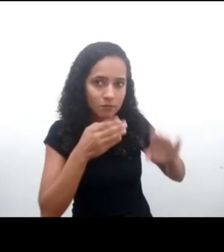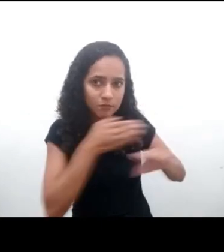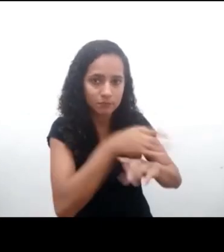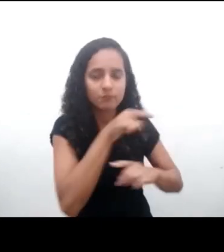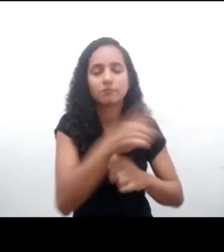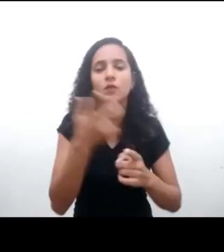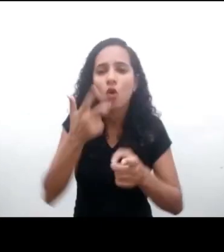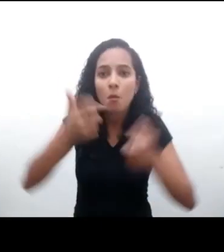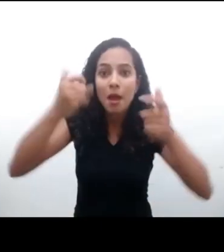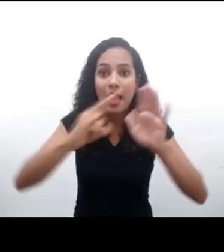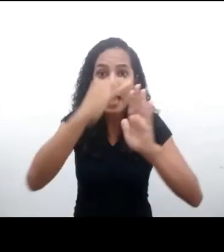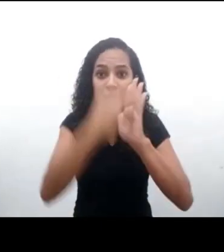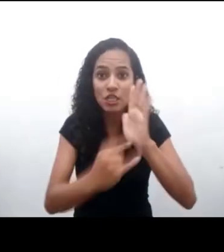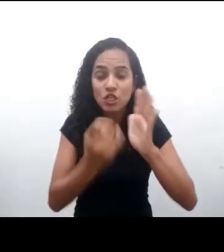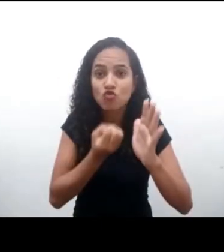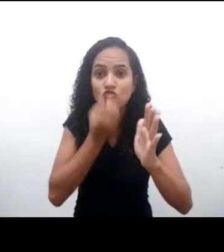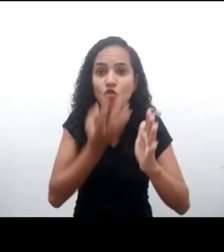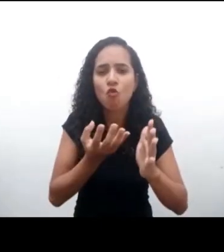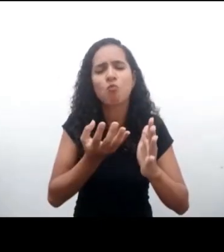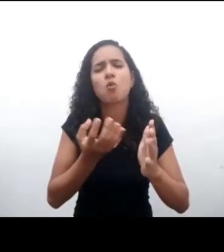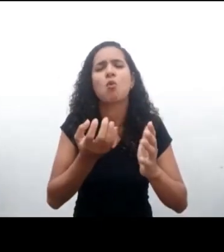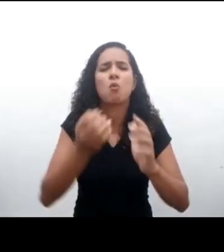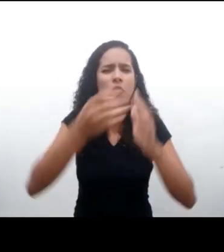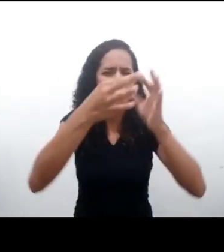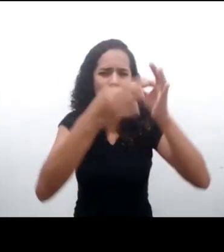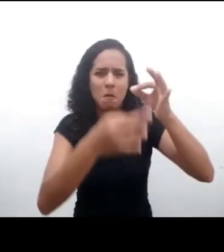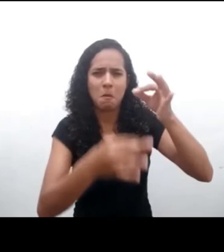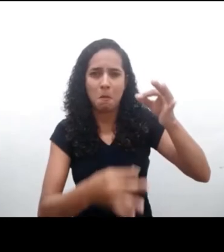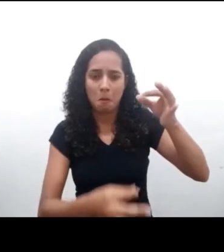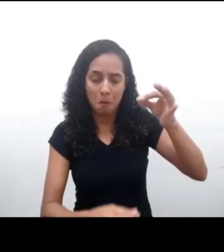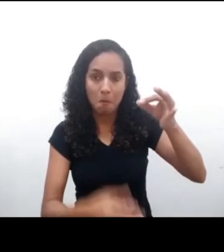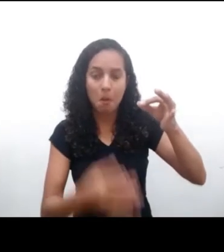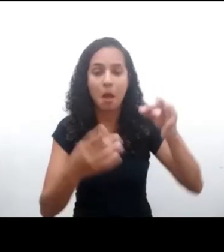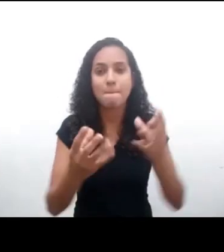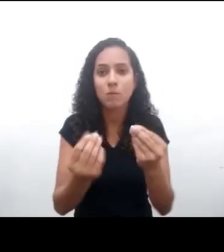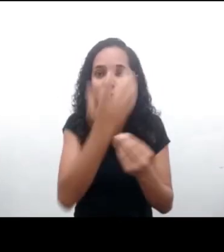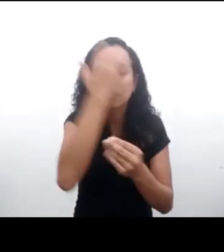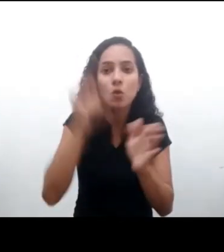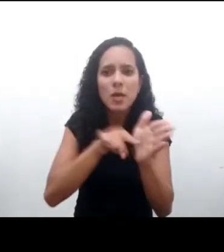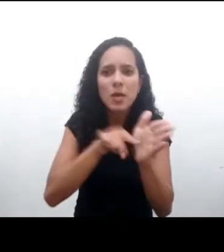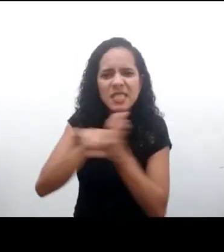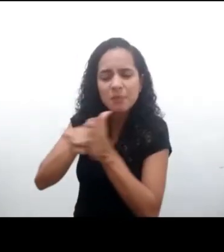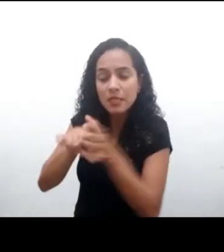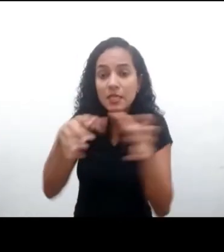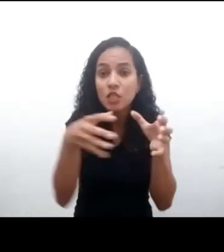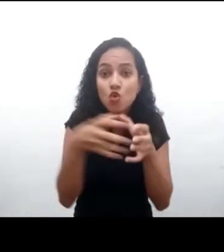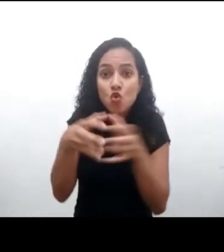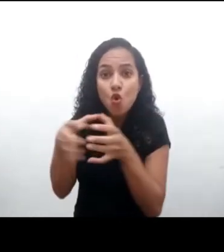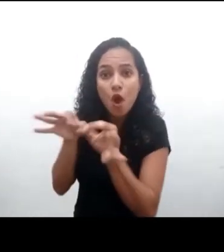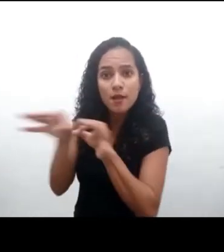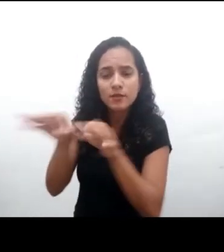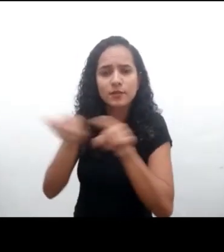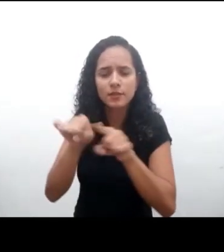versiones. Como se dijo, el proceso de elaboración de la nueva observación general fue larga y contó con la participación de muchos expertos y